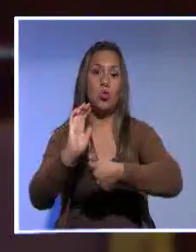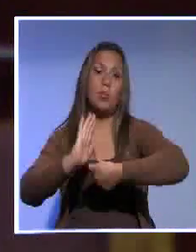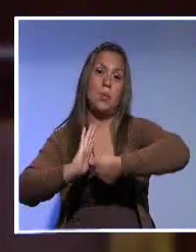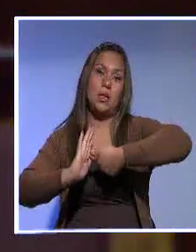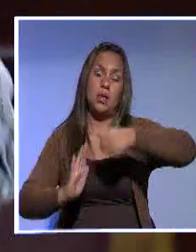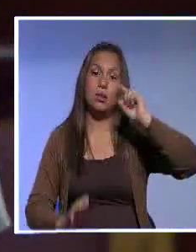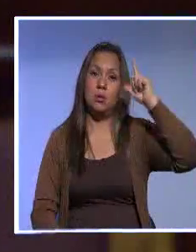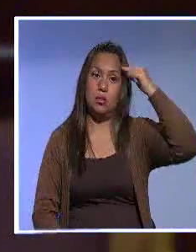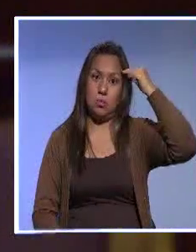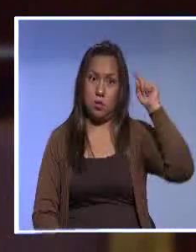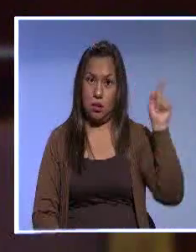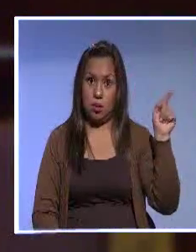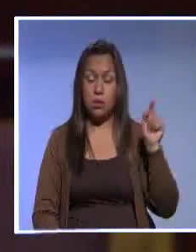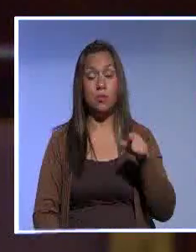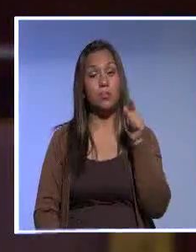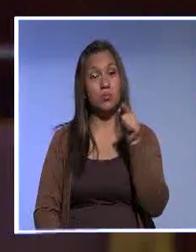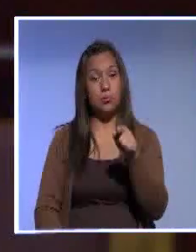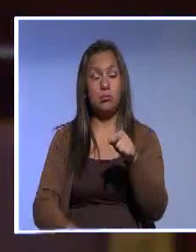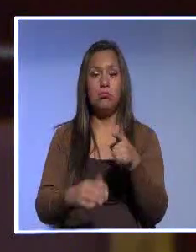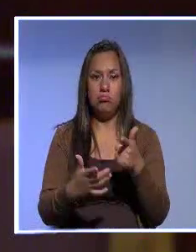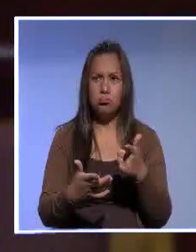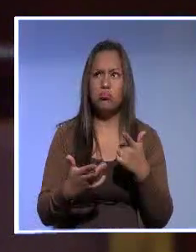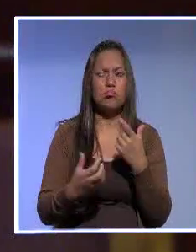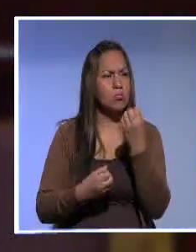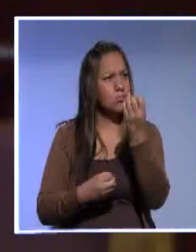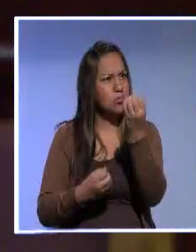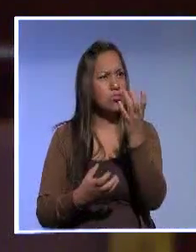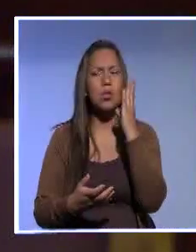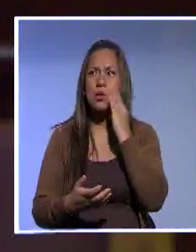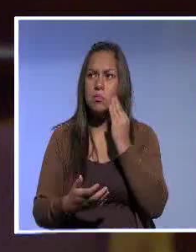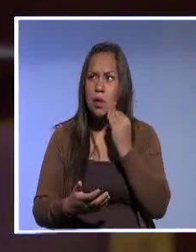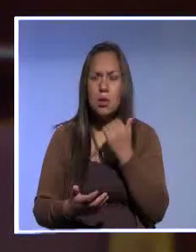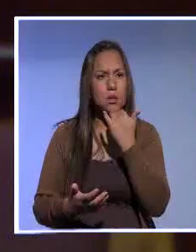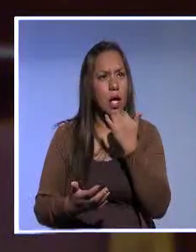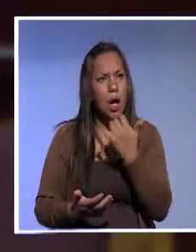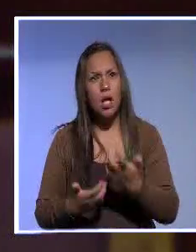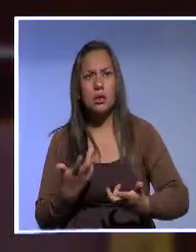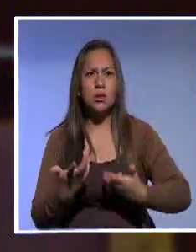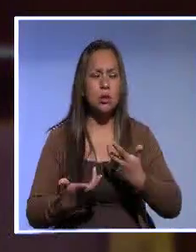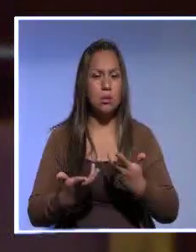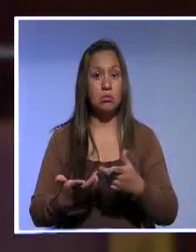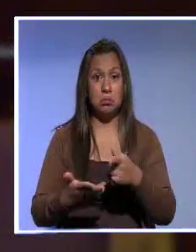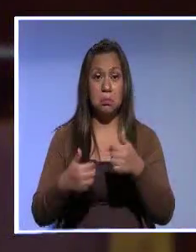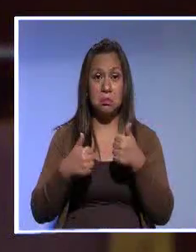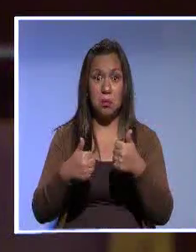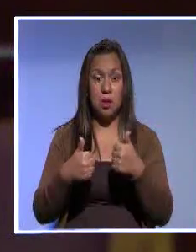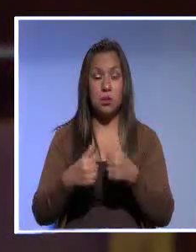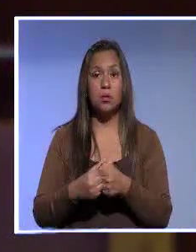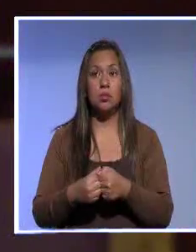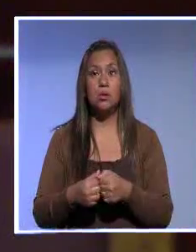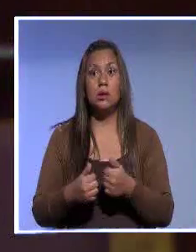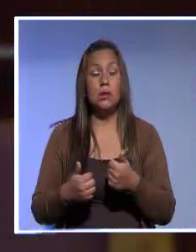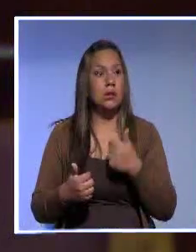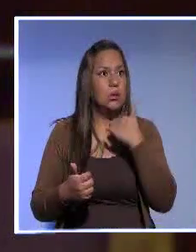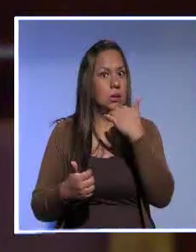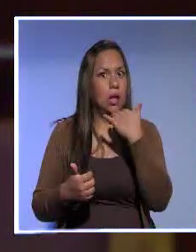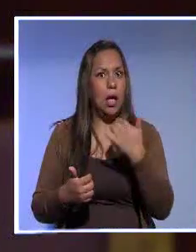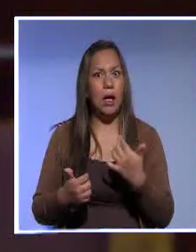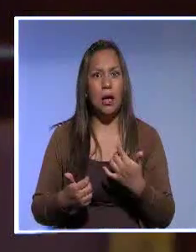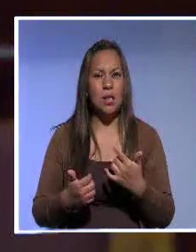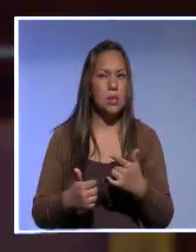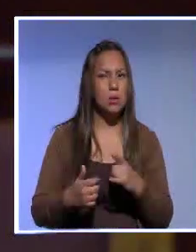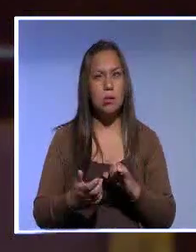contribuían con su experiencia y conocimiento. Pero también, si se cometían ilícitos, denunciaban los ilícitos, los actos de